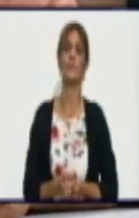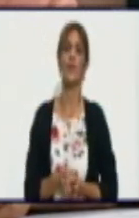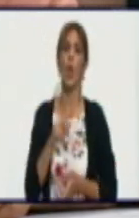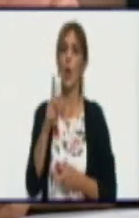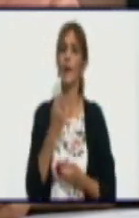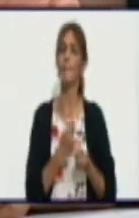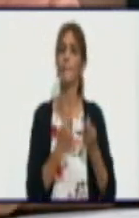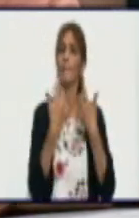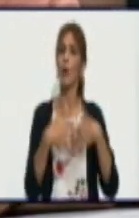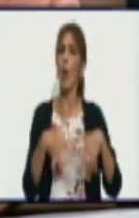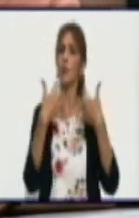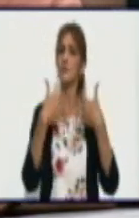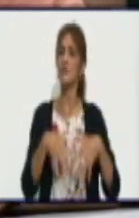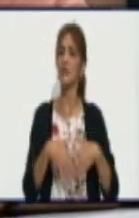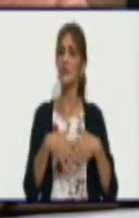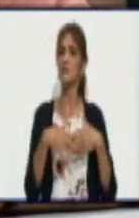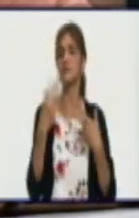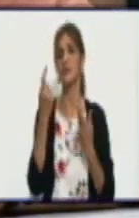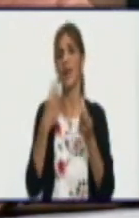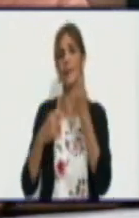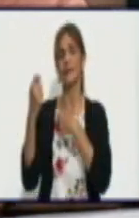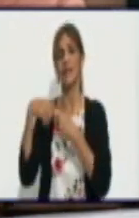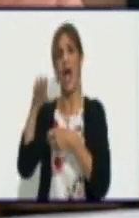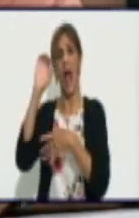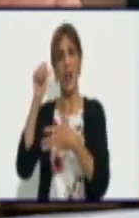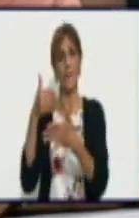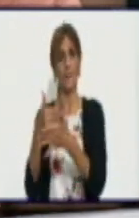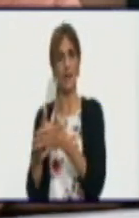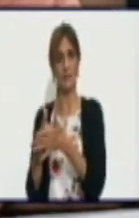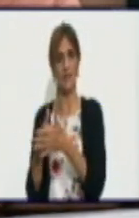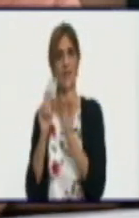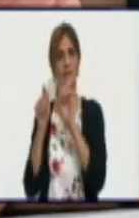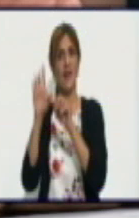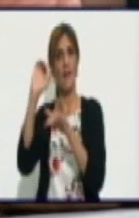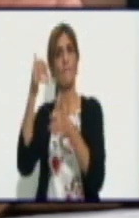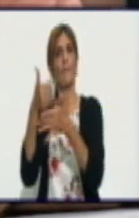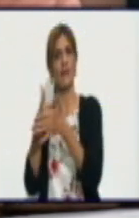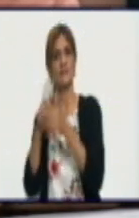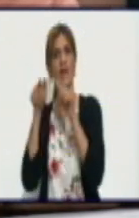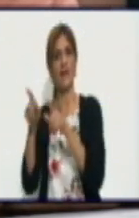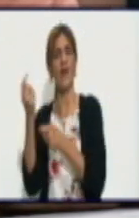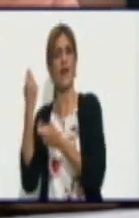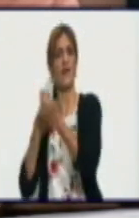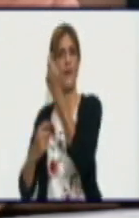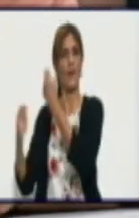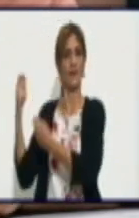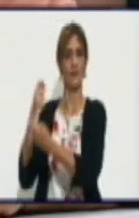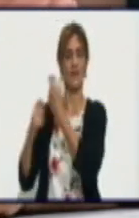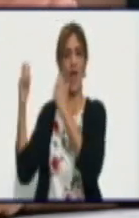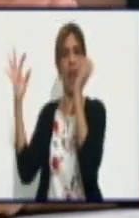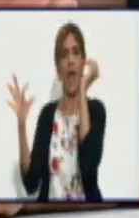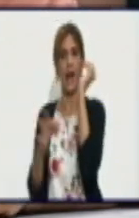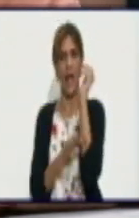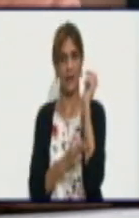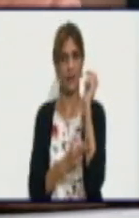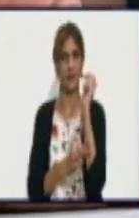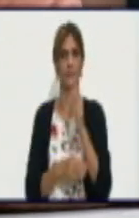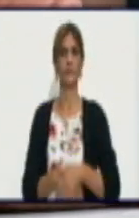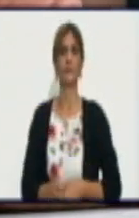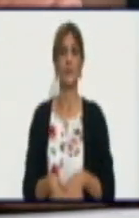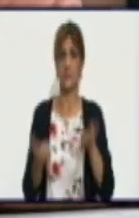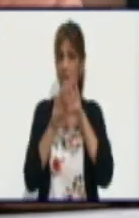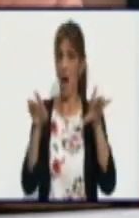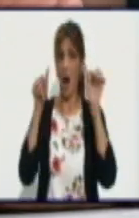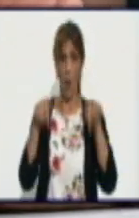lo vendían a la empresa de ganado menor y era la empresa de ganado menor la encargada de vender minorista sus carnes. Ya estamos